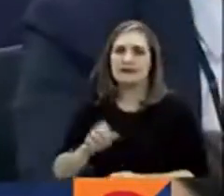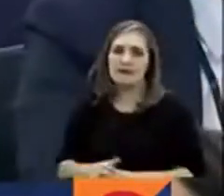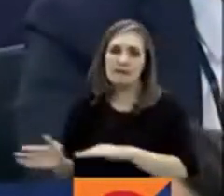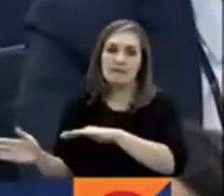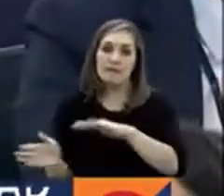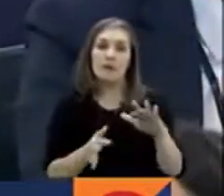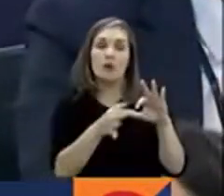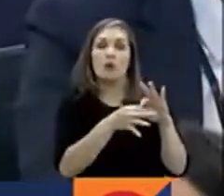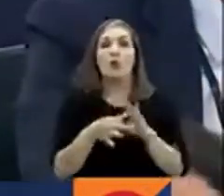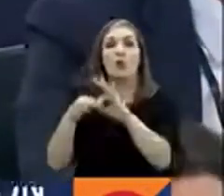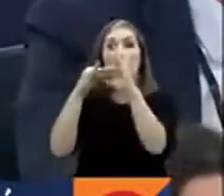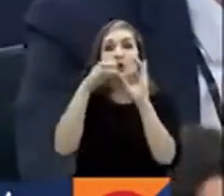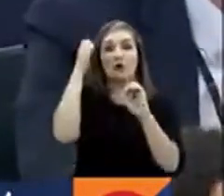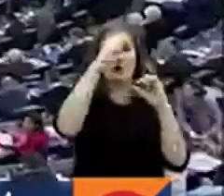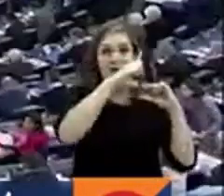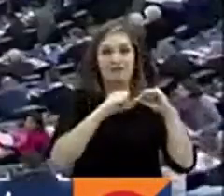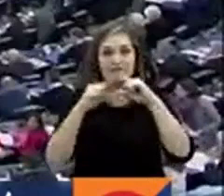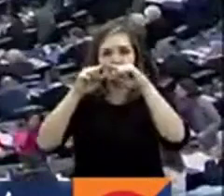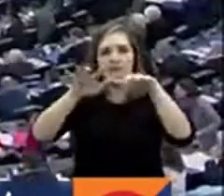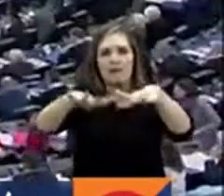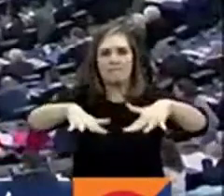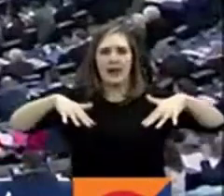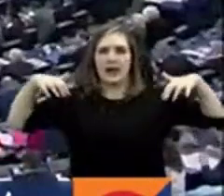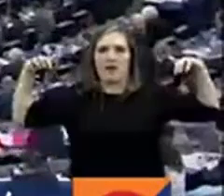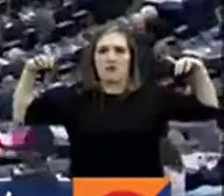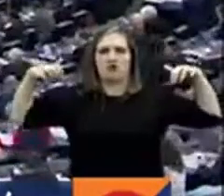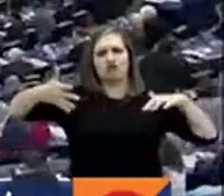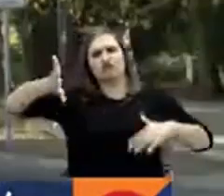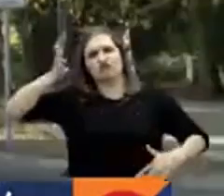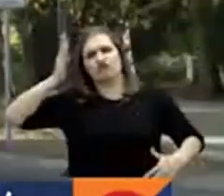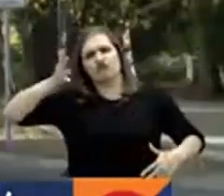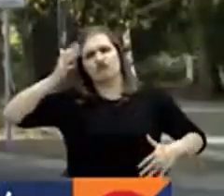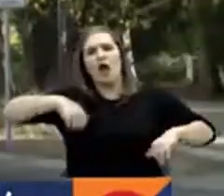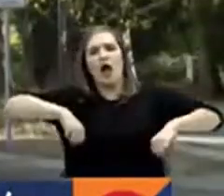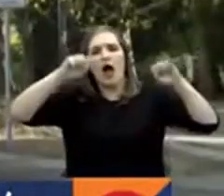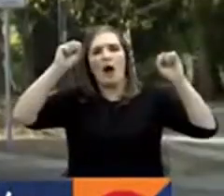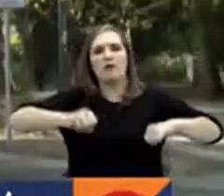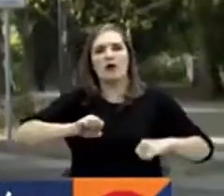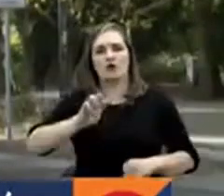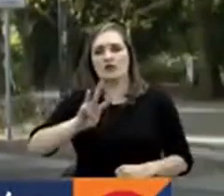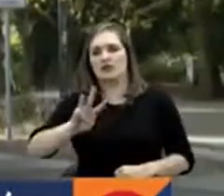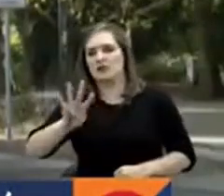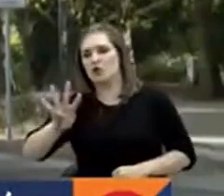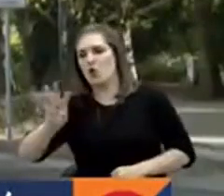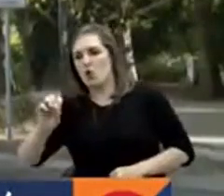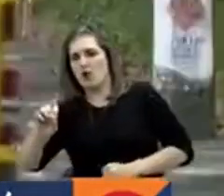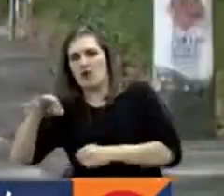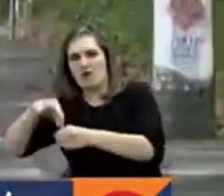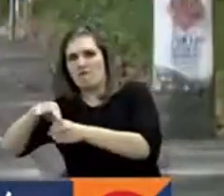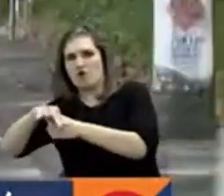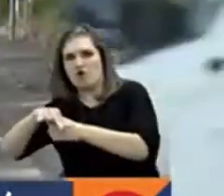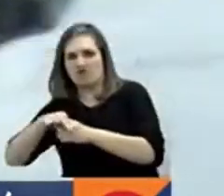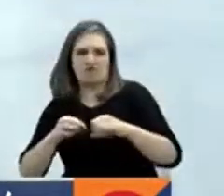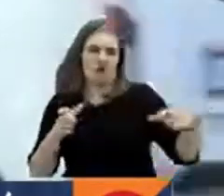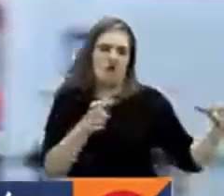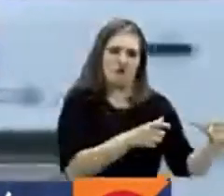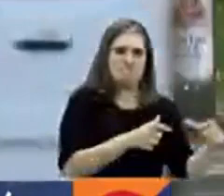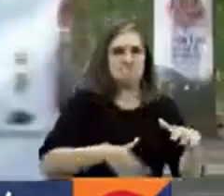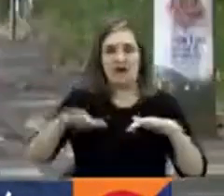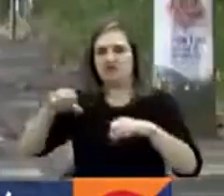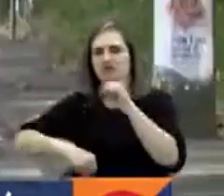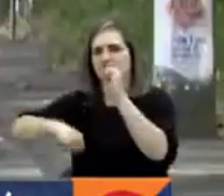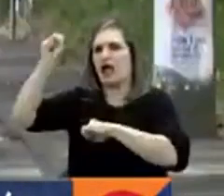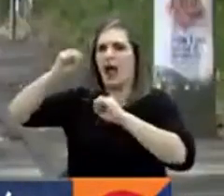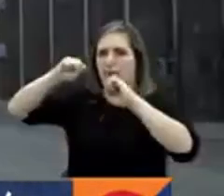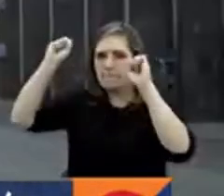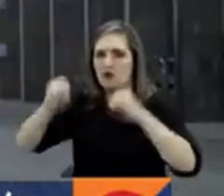Unión Europea, a través de su parlamento, aprobó con 340 votos a favor y 279 en contra la iniciativa con la que